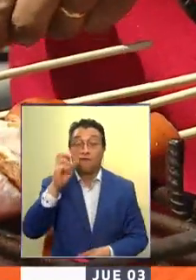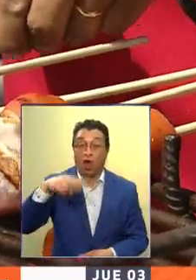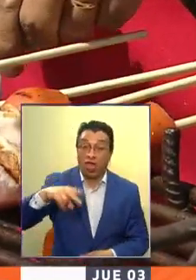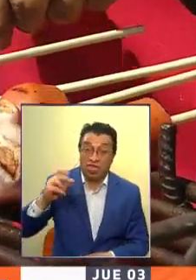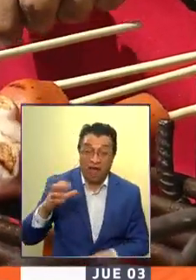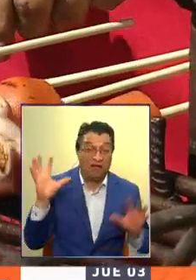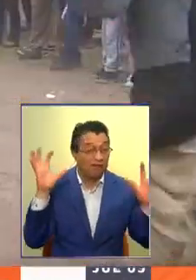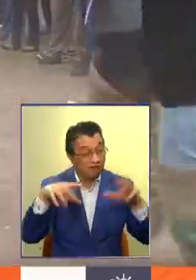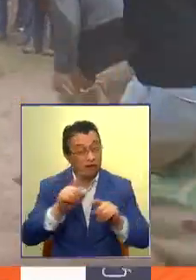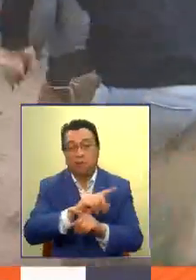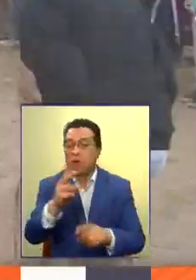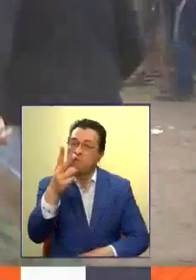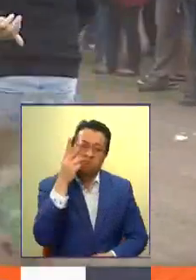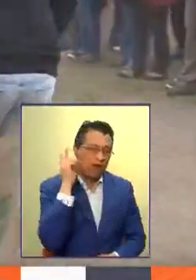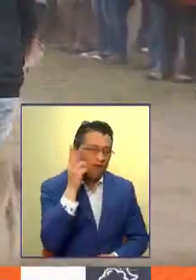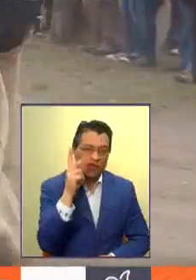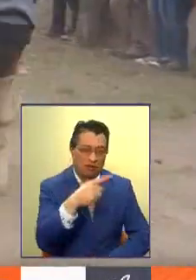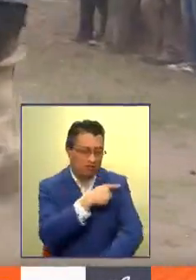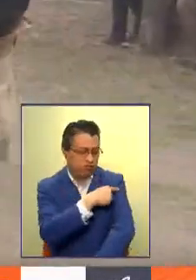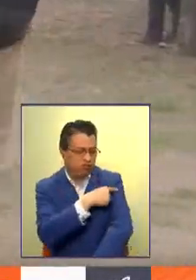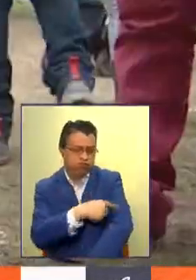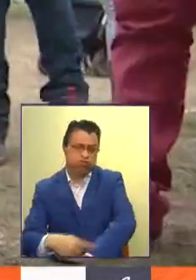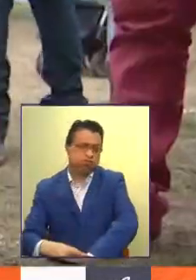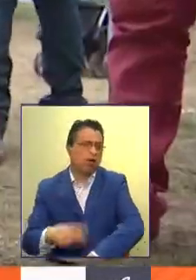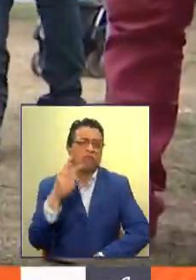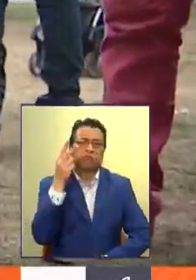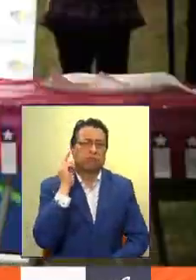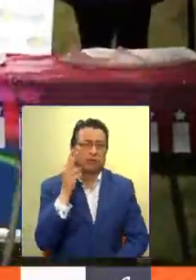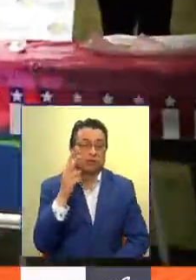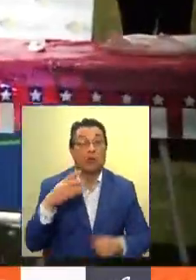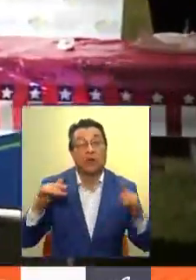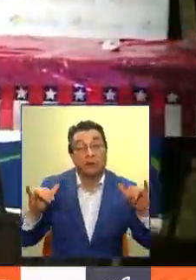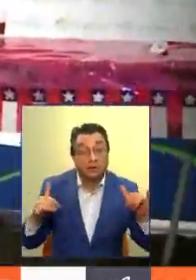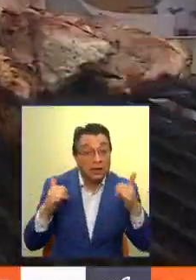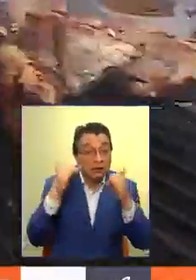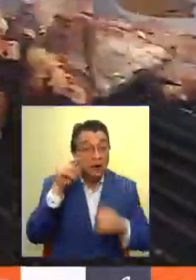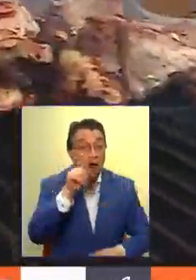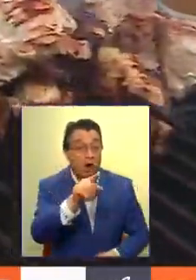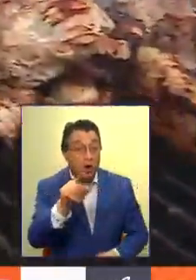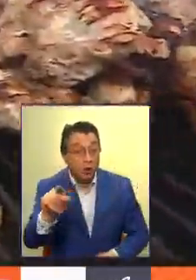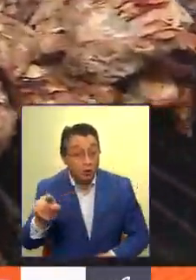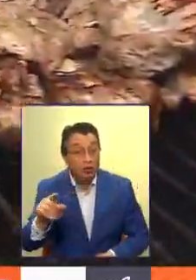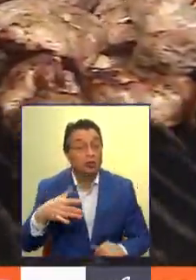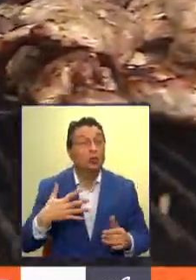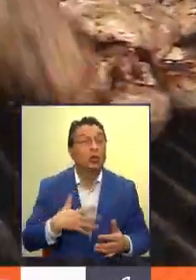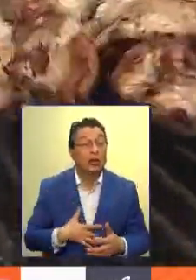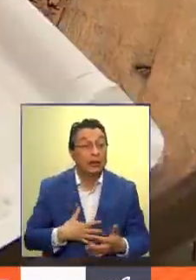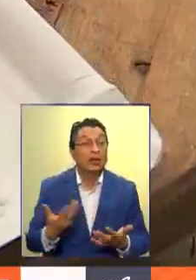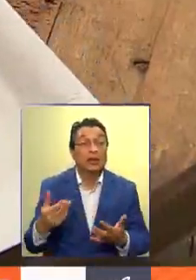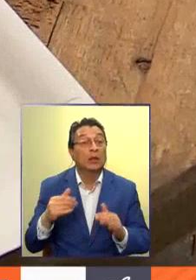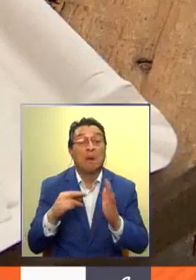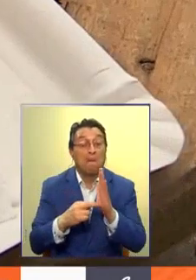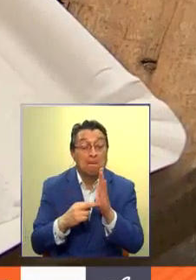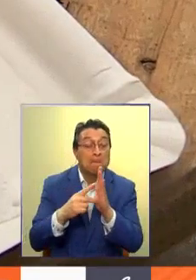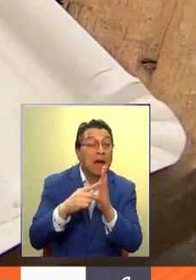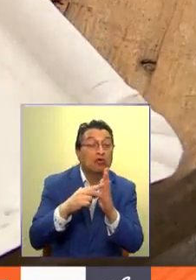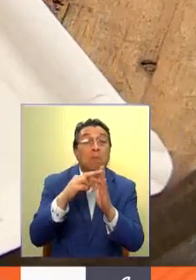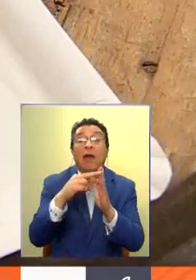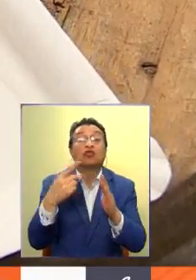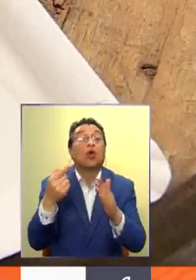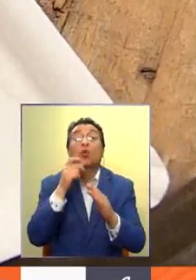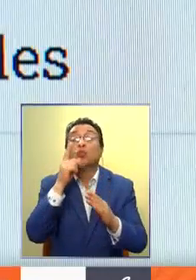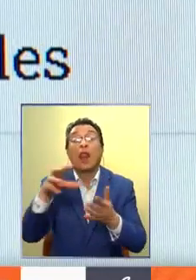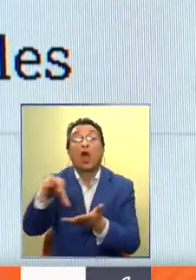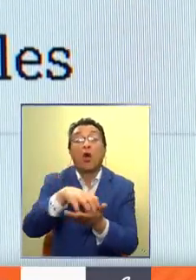prohibidas en todo el país. Por lo mismo, para celebrar de alguna manera, independiente de la fase del plan paso a paso en la que cada